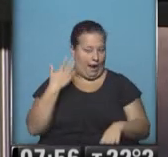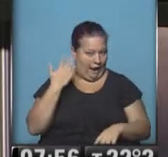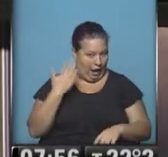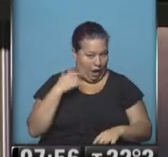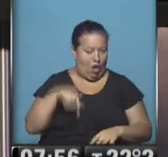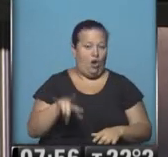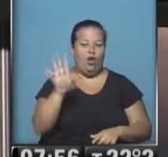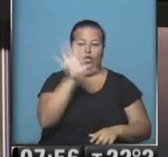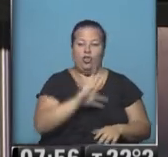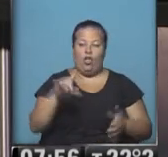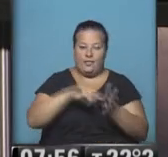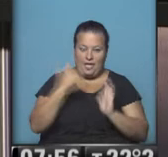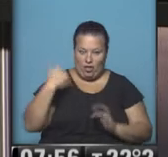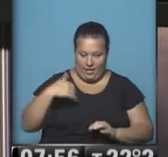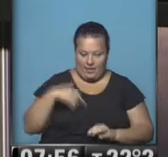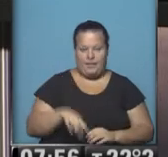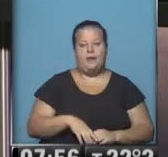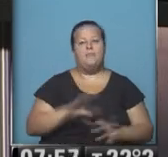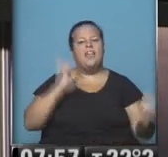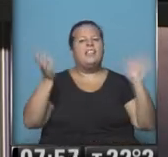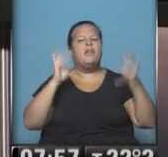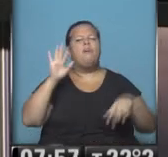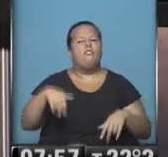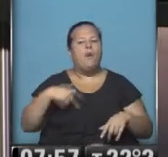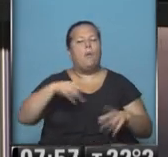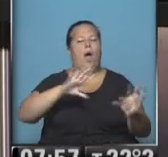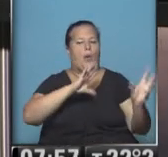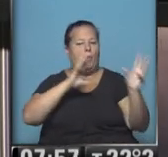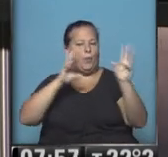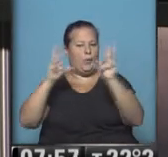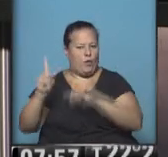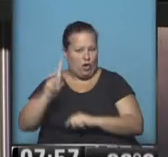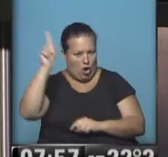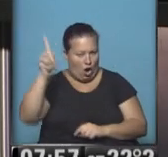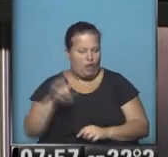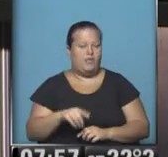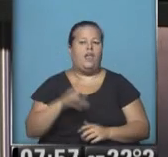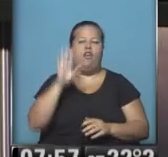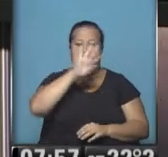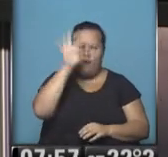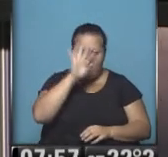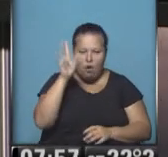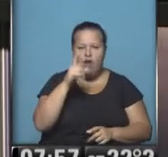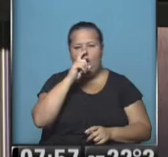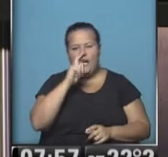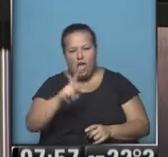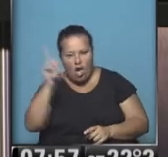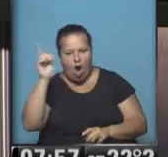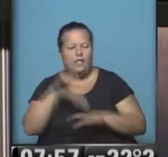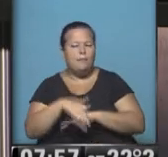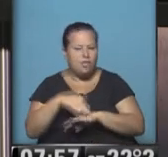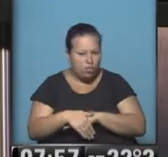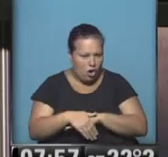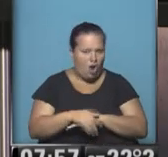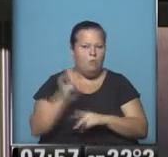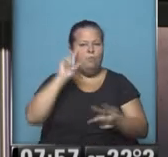a gran parte de la zona central de nuestro país. El mal tiempo que se irá trasladando hacia el norte del litoral, Formosa, norte de Corrientes, Misiones,